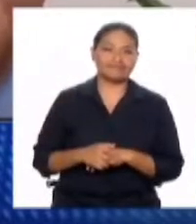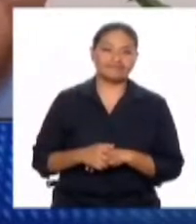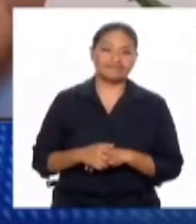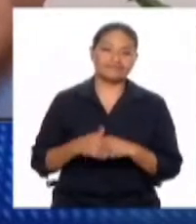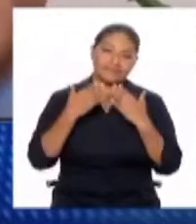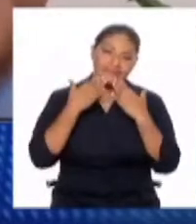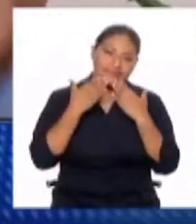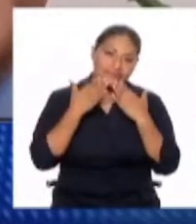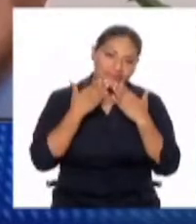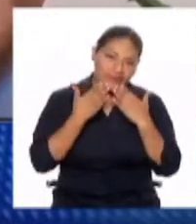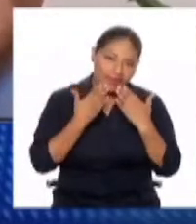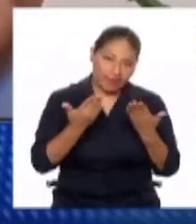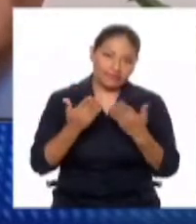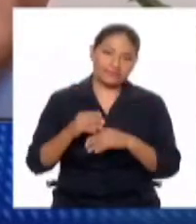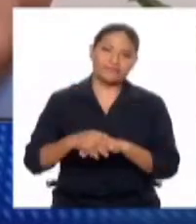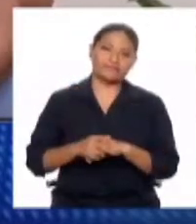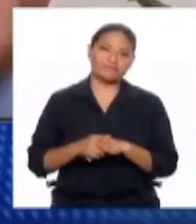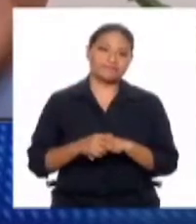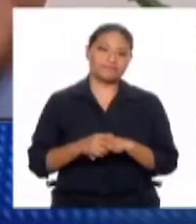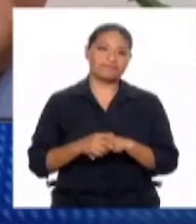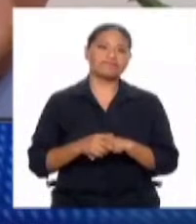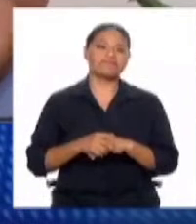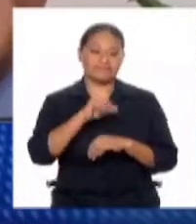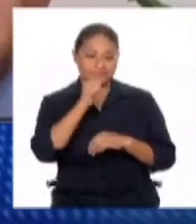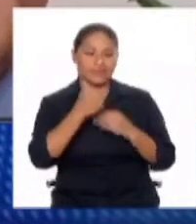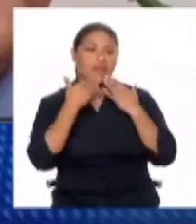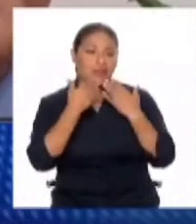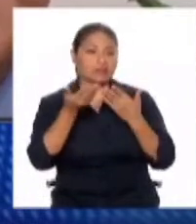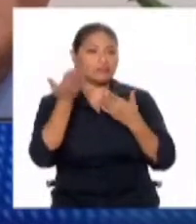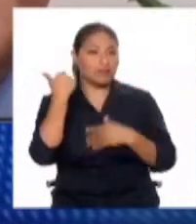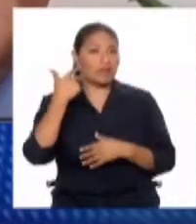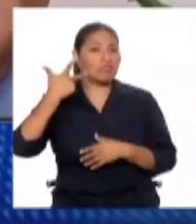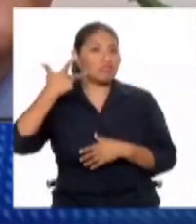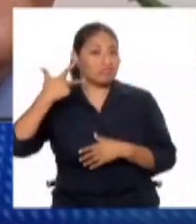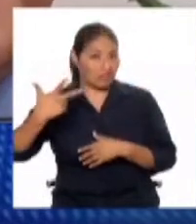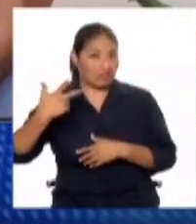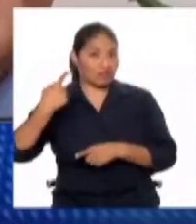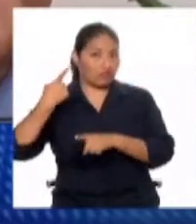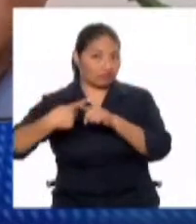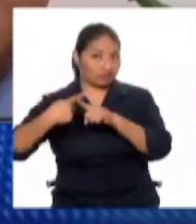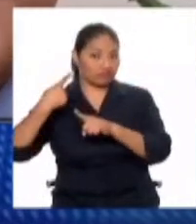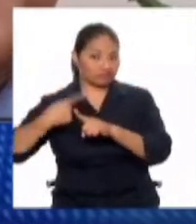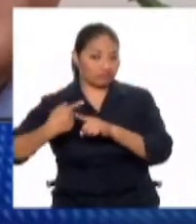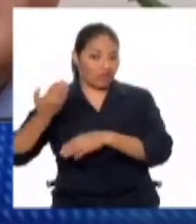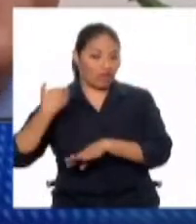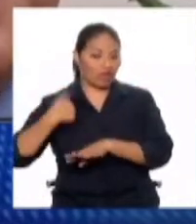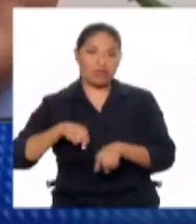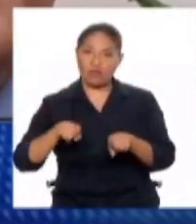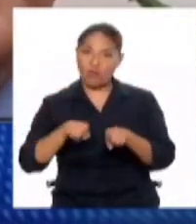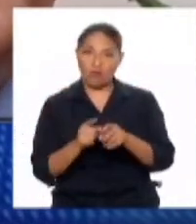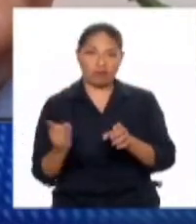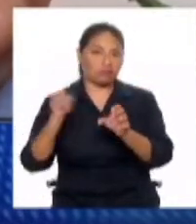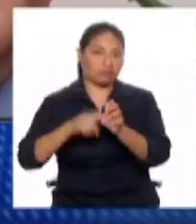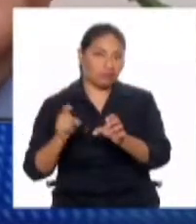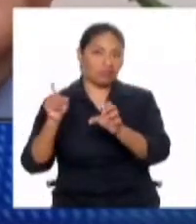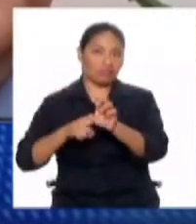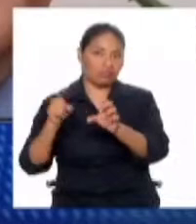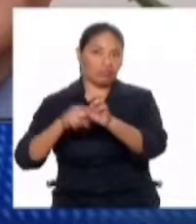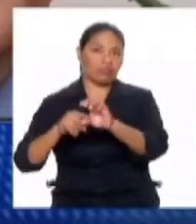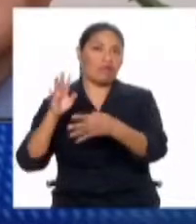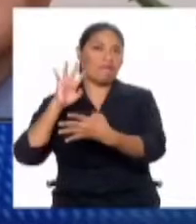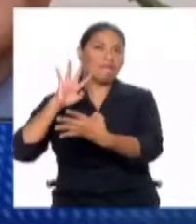Muchísimas gracias, James, y buenas noches. efectivamente, ya tenemos tres presidentes en Barbadillo. Quizás pueda venir alguno más.